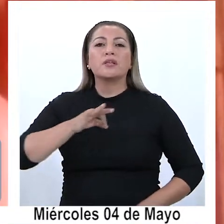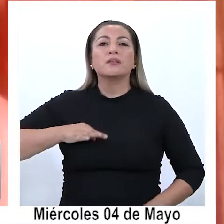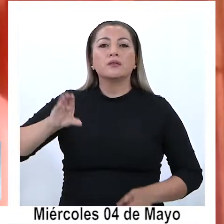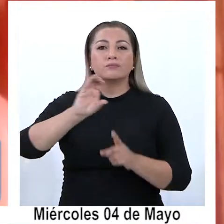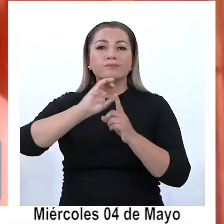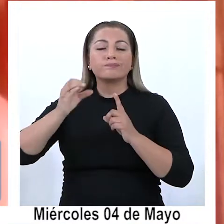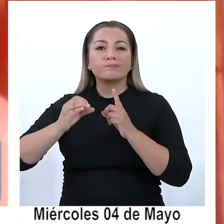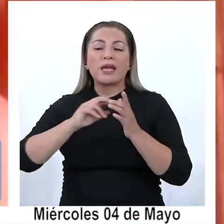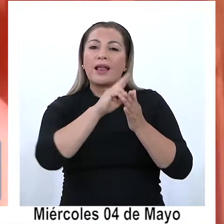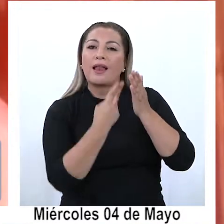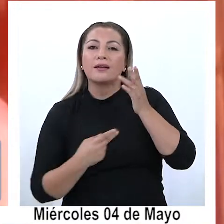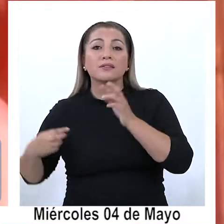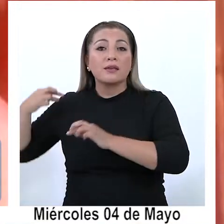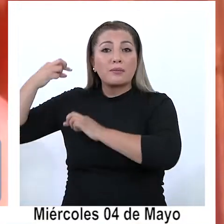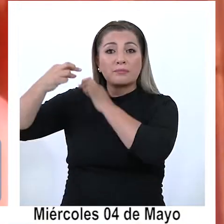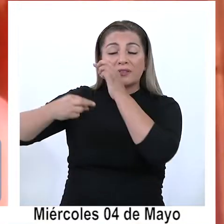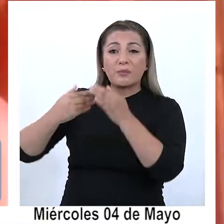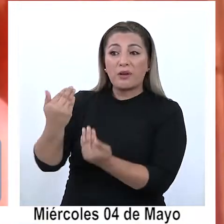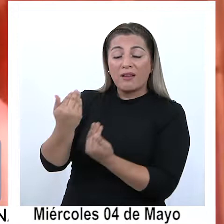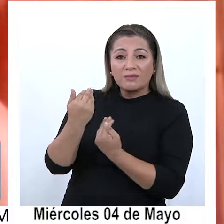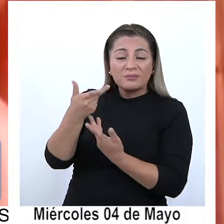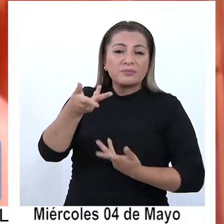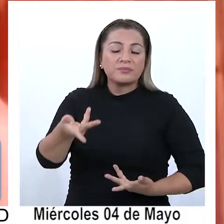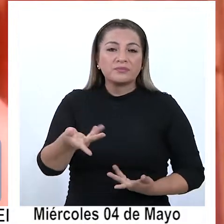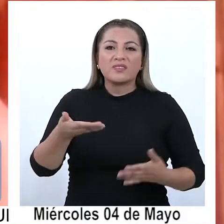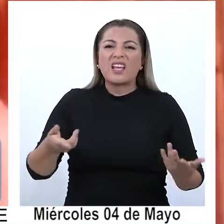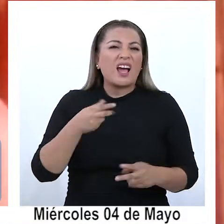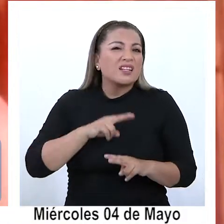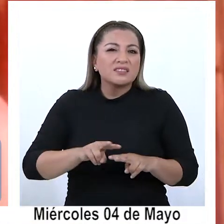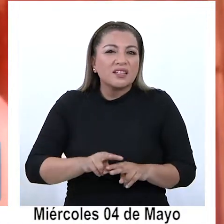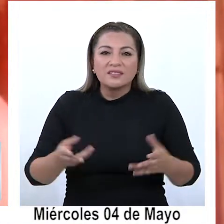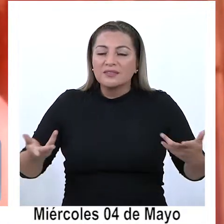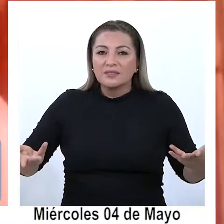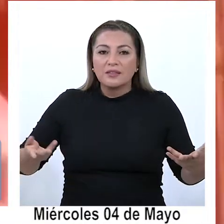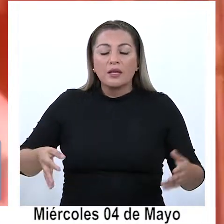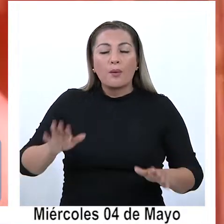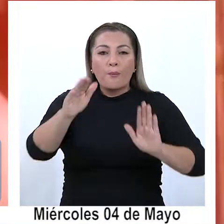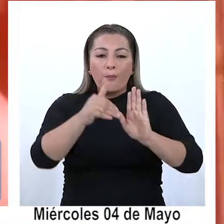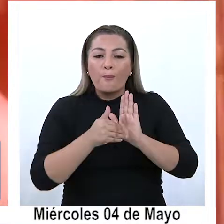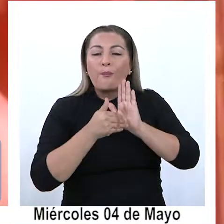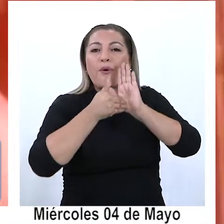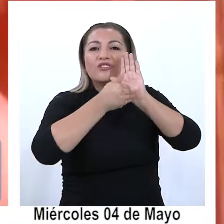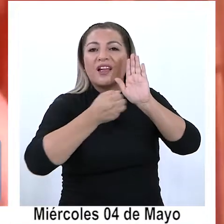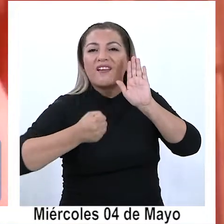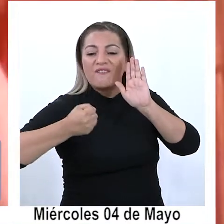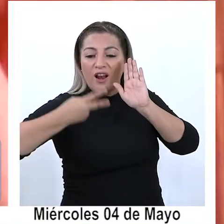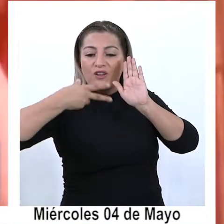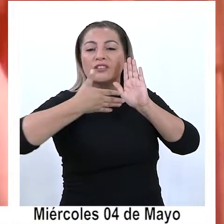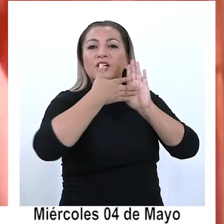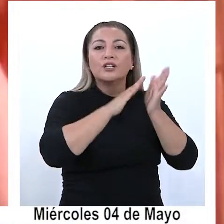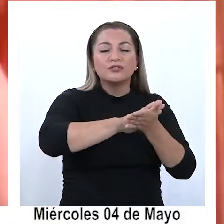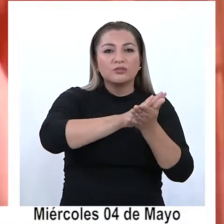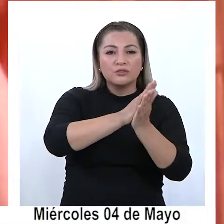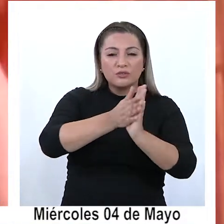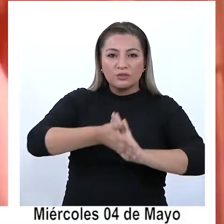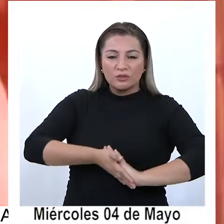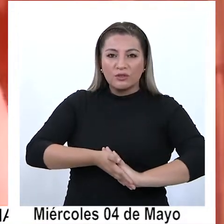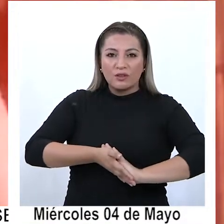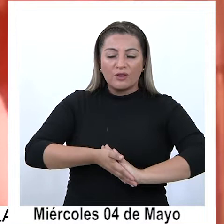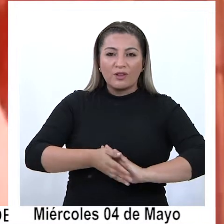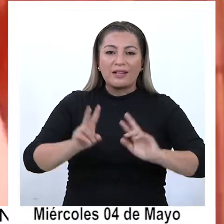de la Cultura, la Arte y el Patrimonio y que busca justamente visibilizar, poner en valor todos los conocimientos